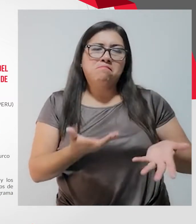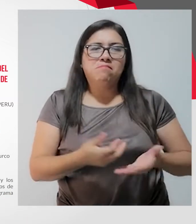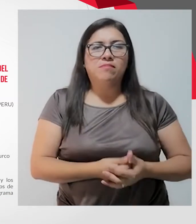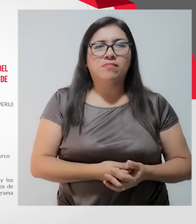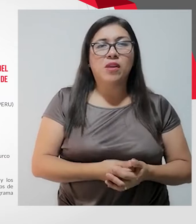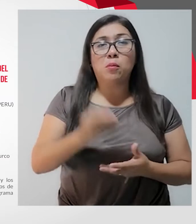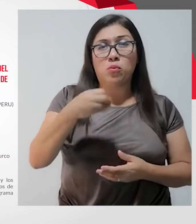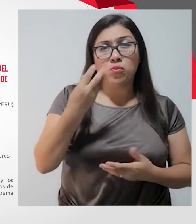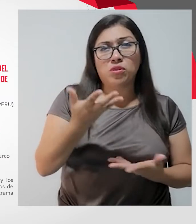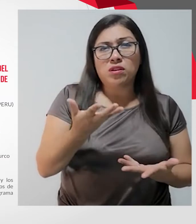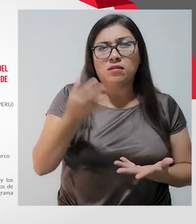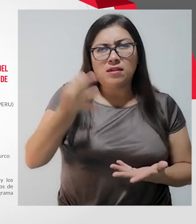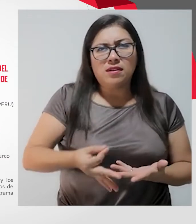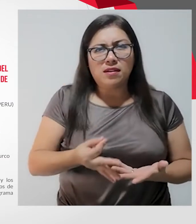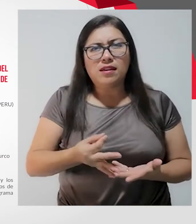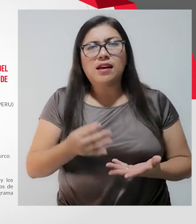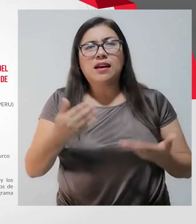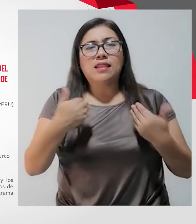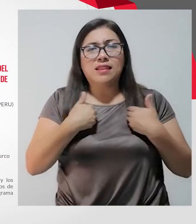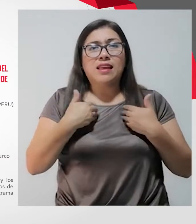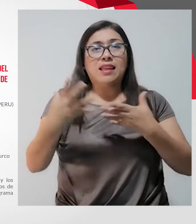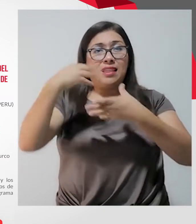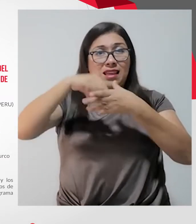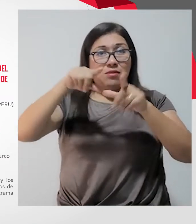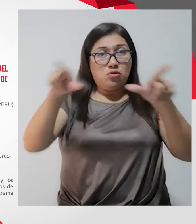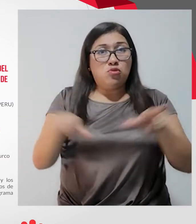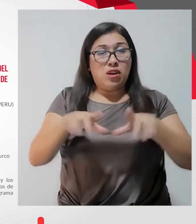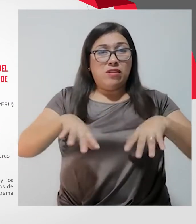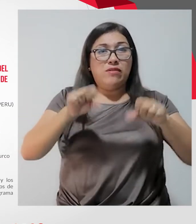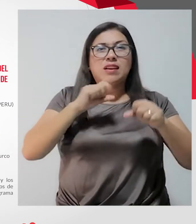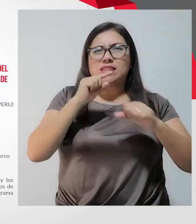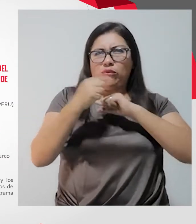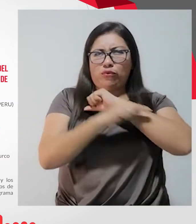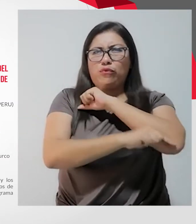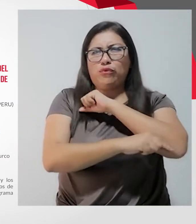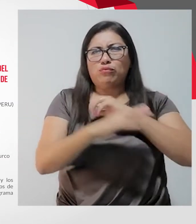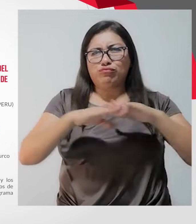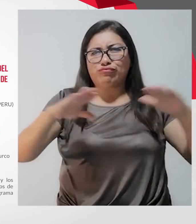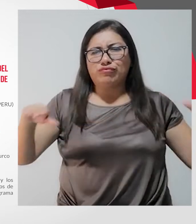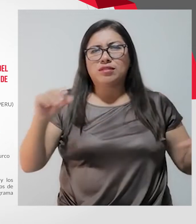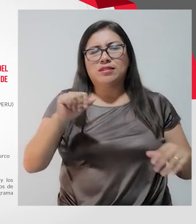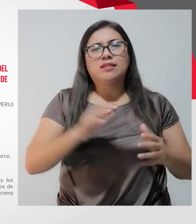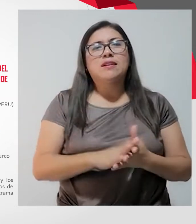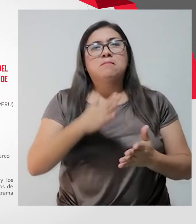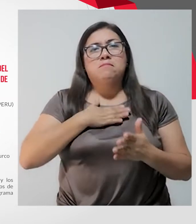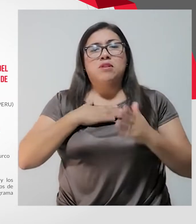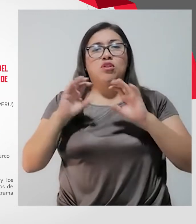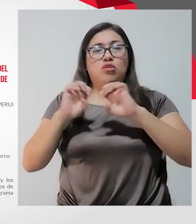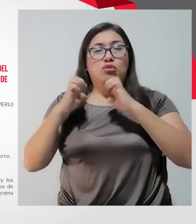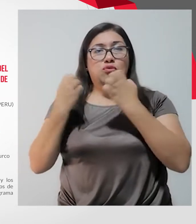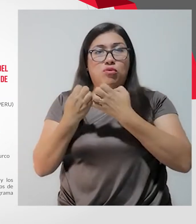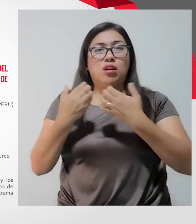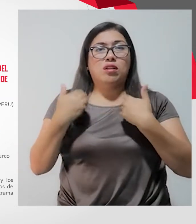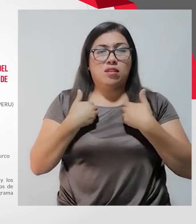porque en realidad los chicos que tenemos dentro del NAVIF son chicos que son severos. Mi unidad, que es la unidad de personas con